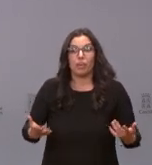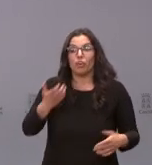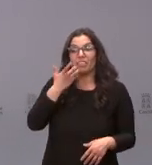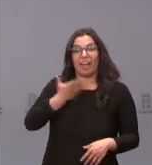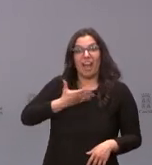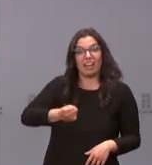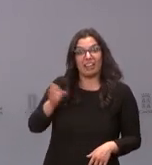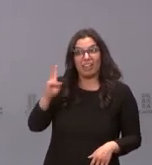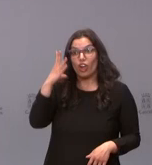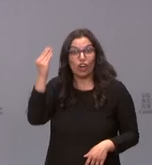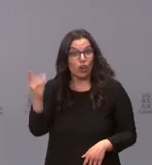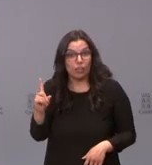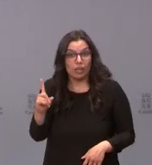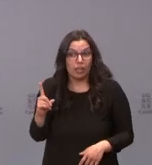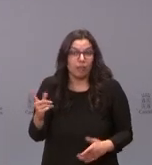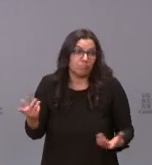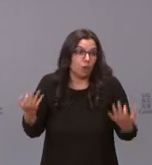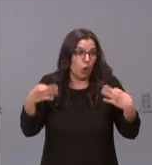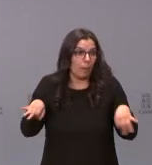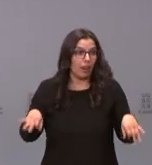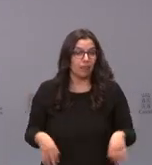Valladolid no lo entienda pues es lo normal.